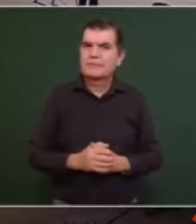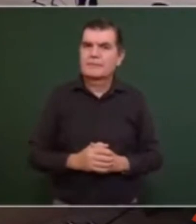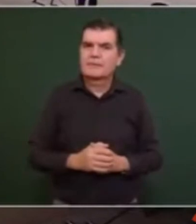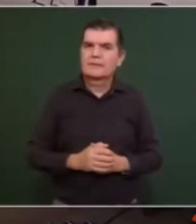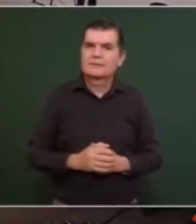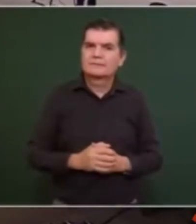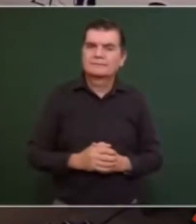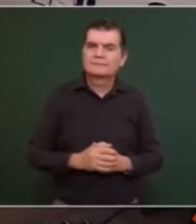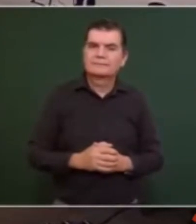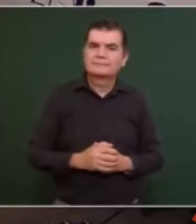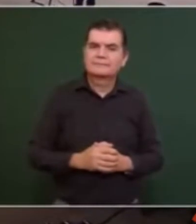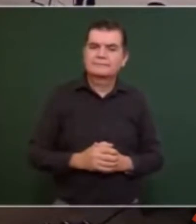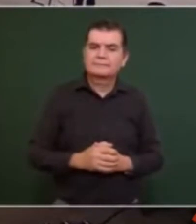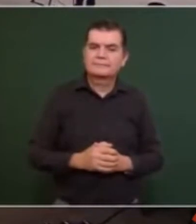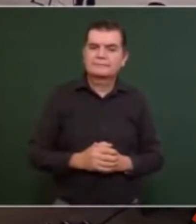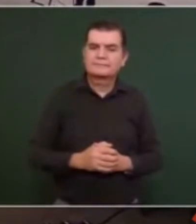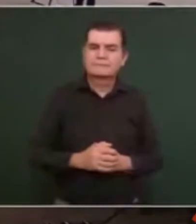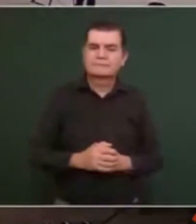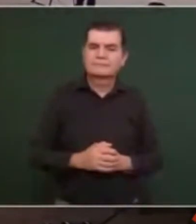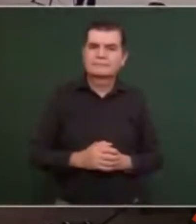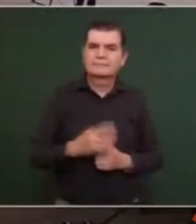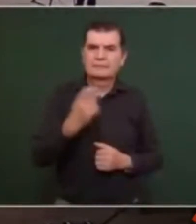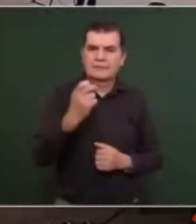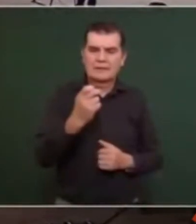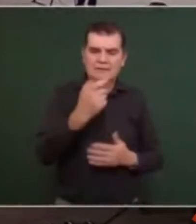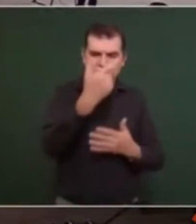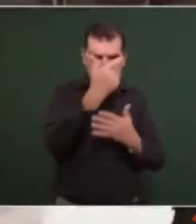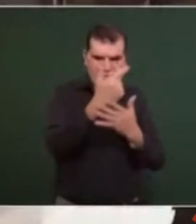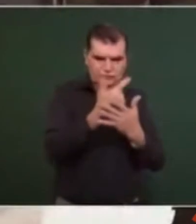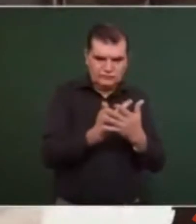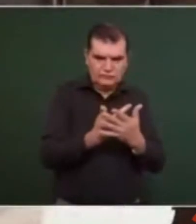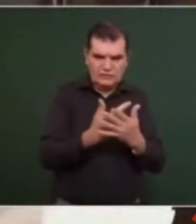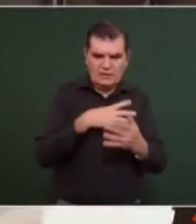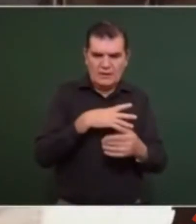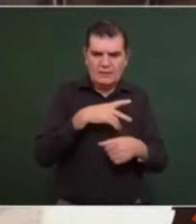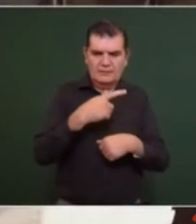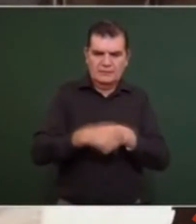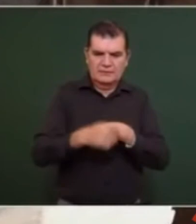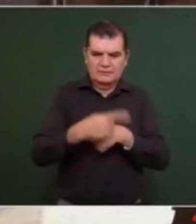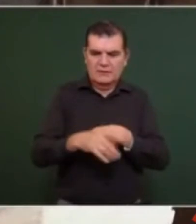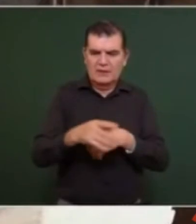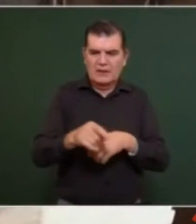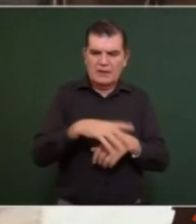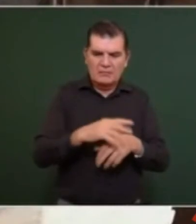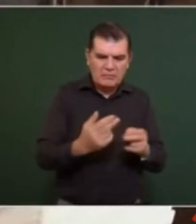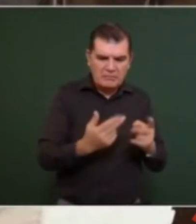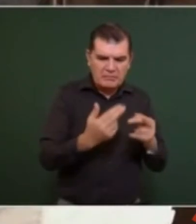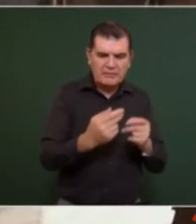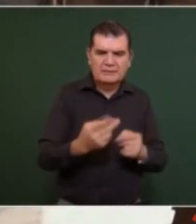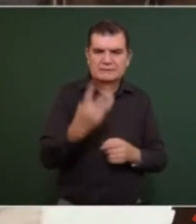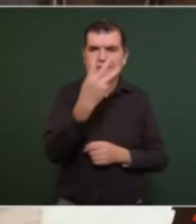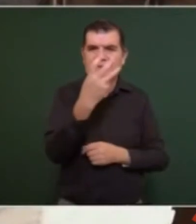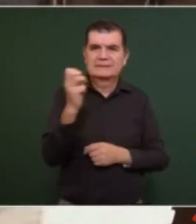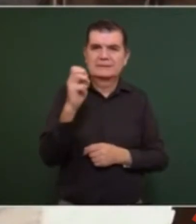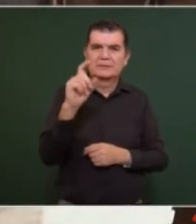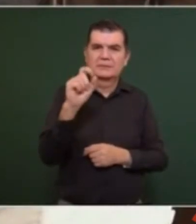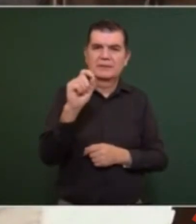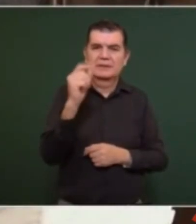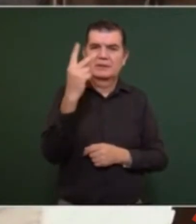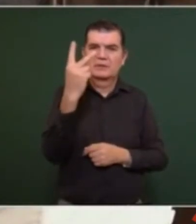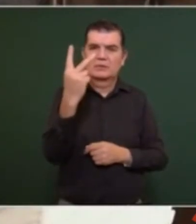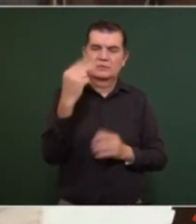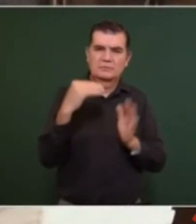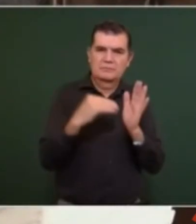este es el censo de afectados. Van a ser 322